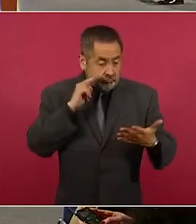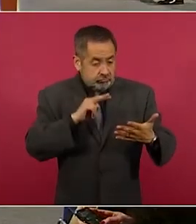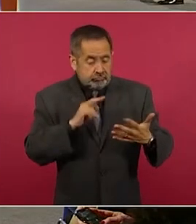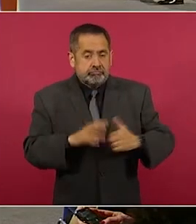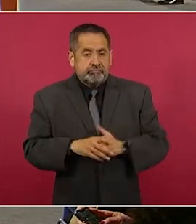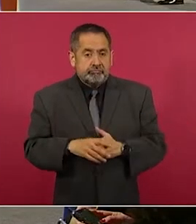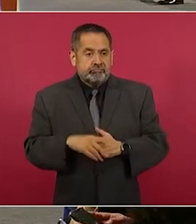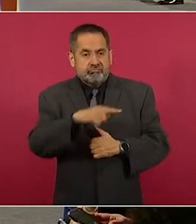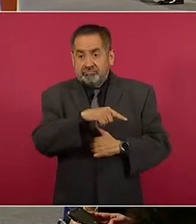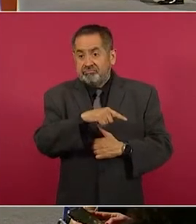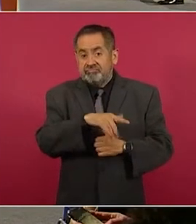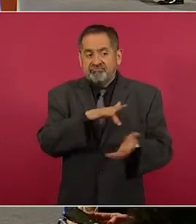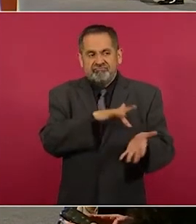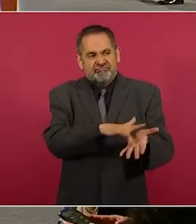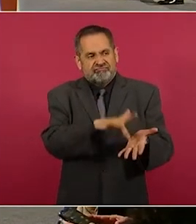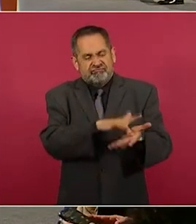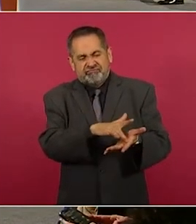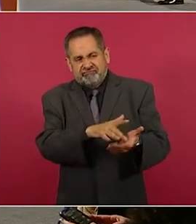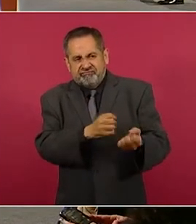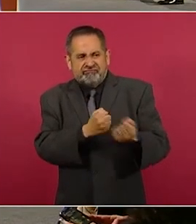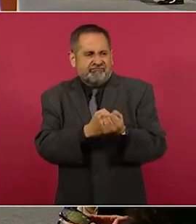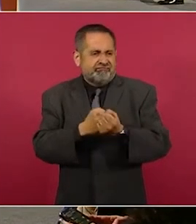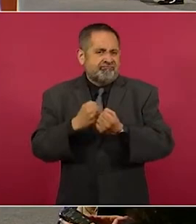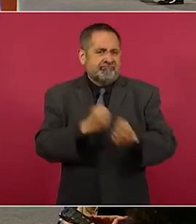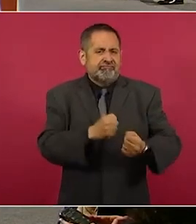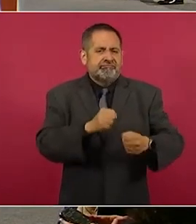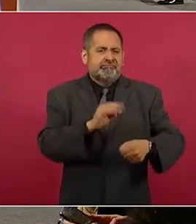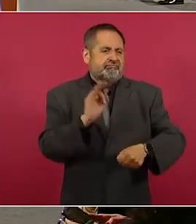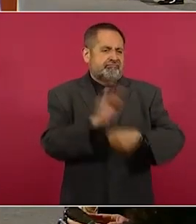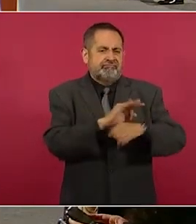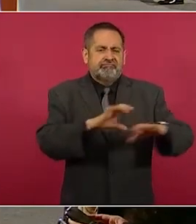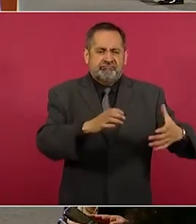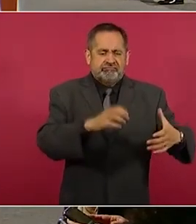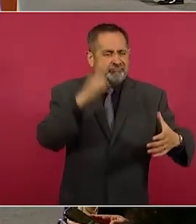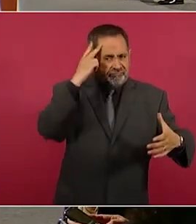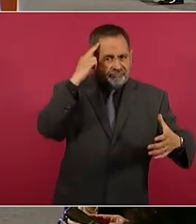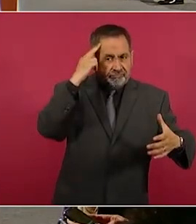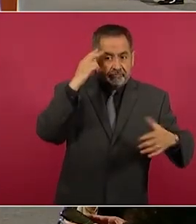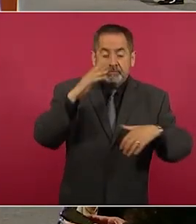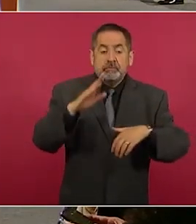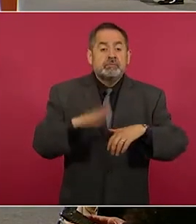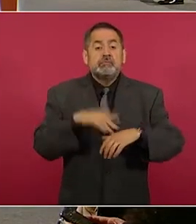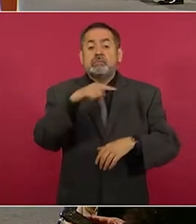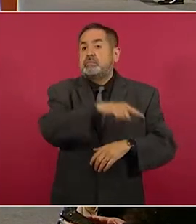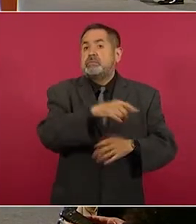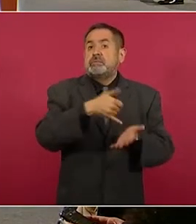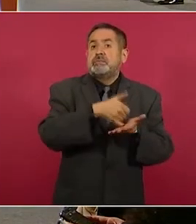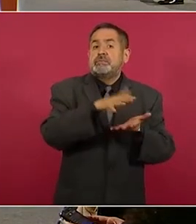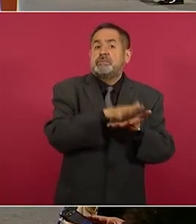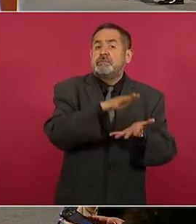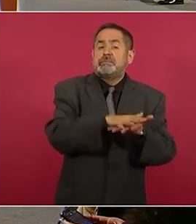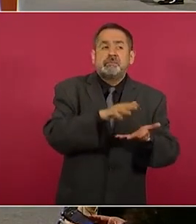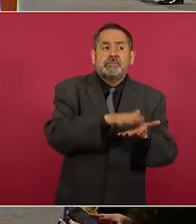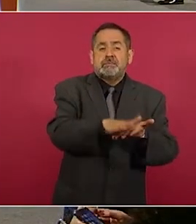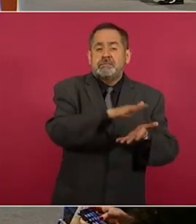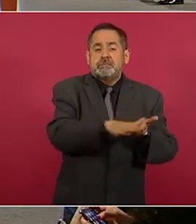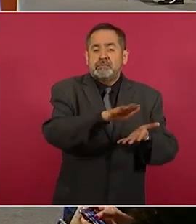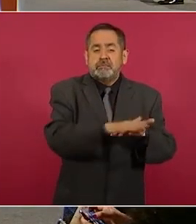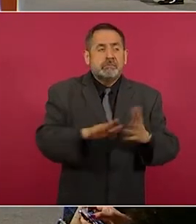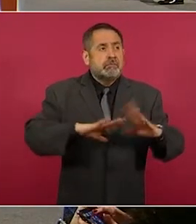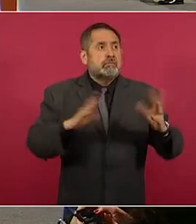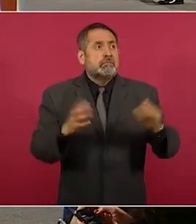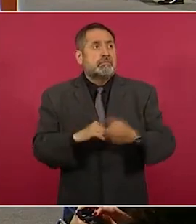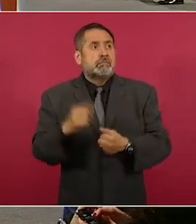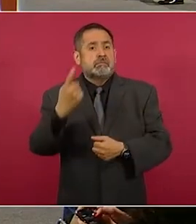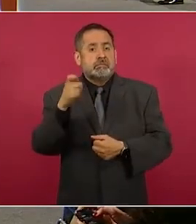consolidó, afianzó al porfiriato, porque llegó a tirar 120, 130